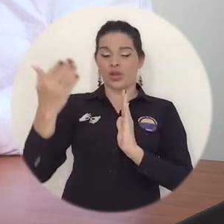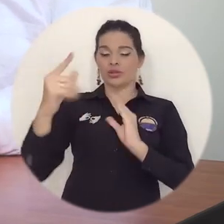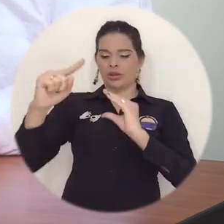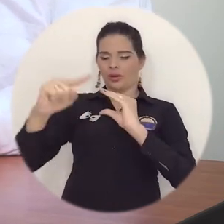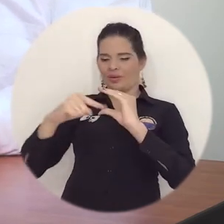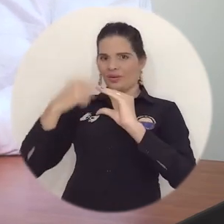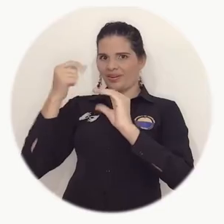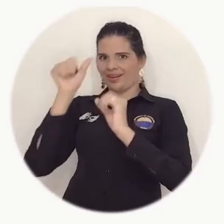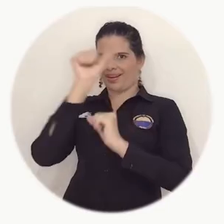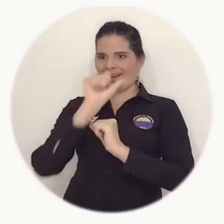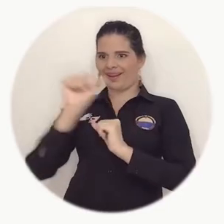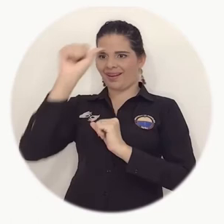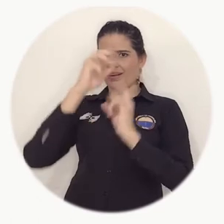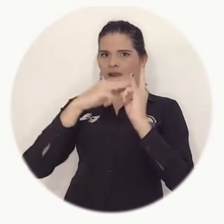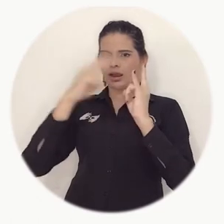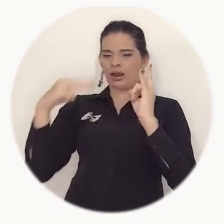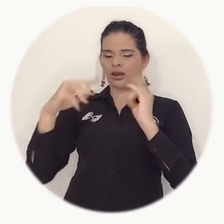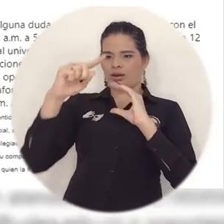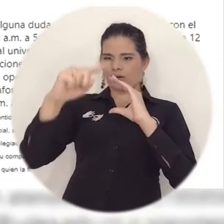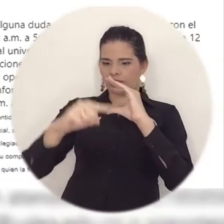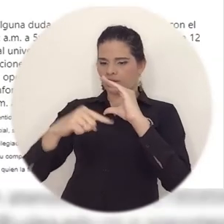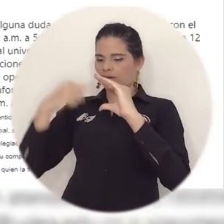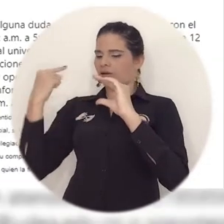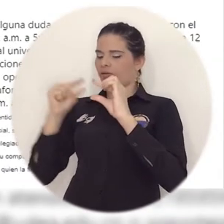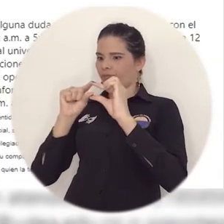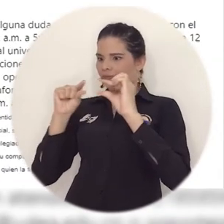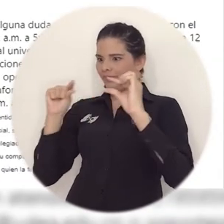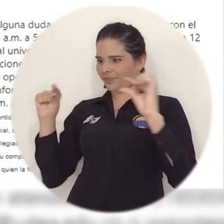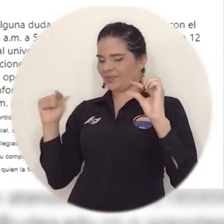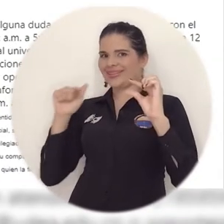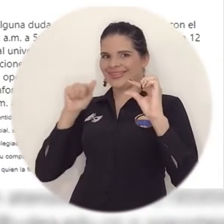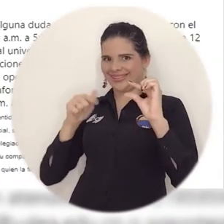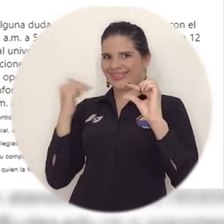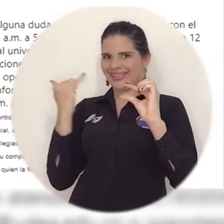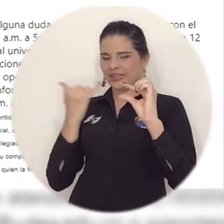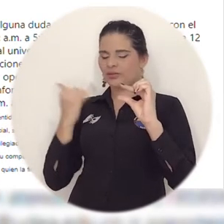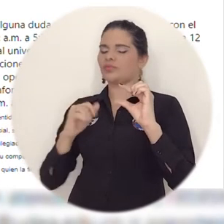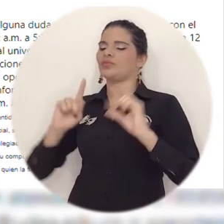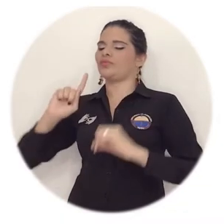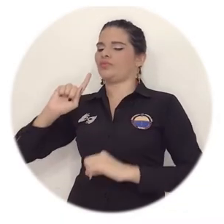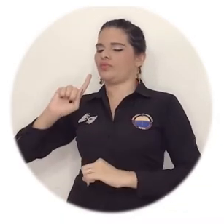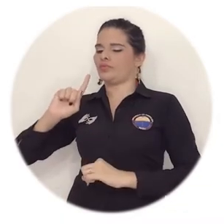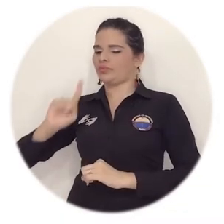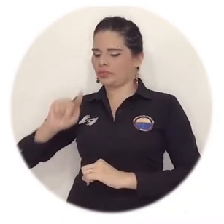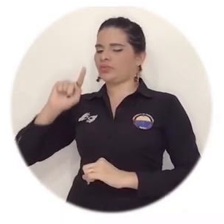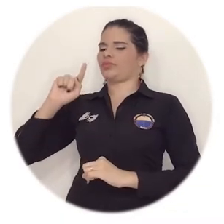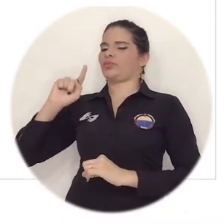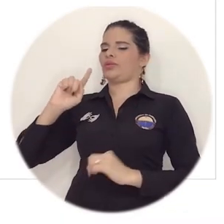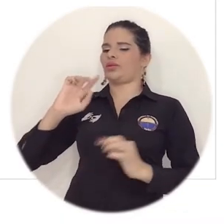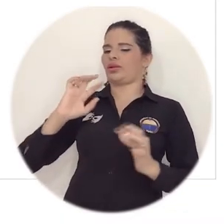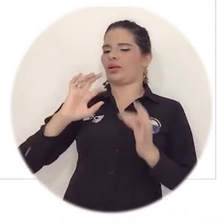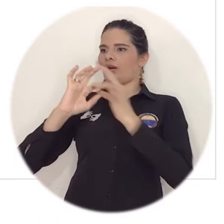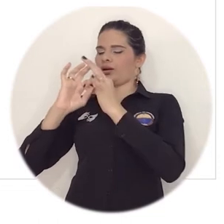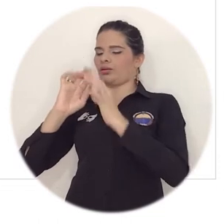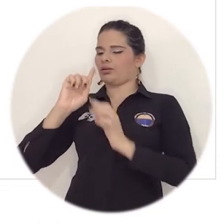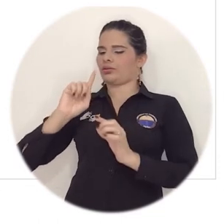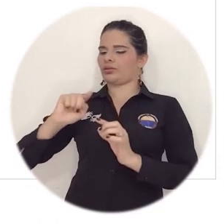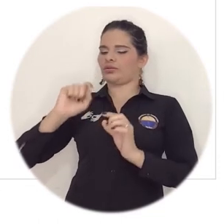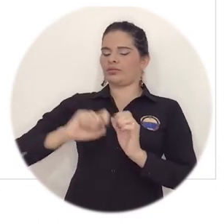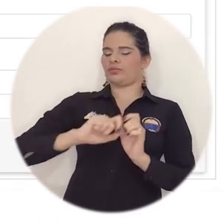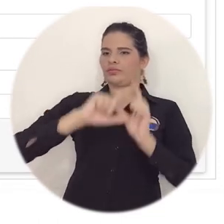y darle clic a este enlace nos redirigirá hacia